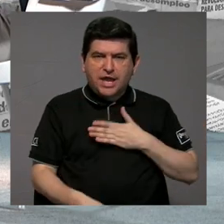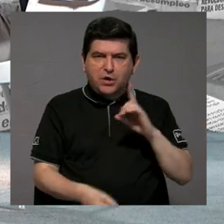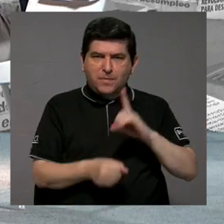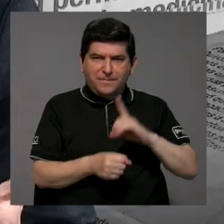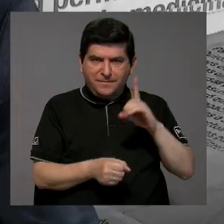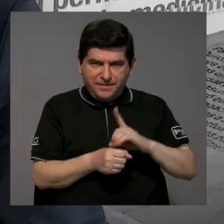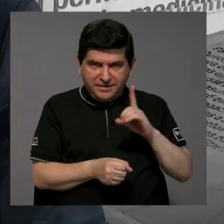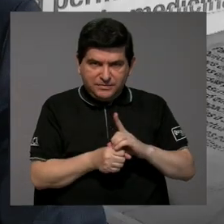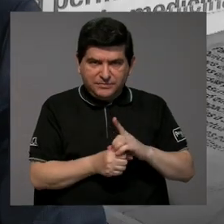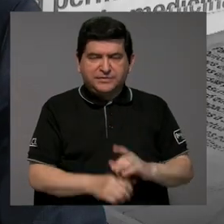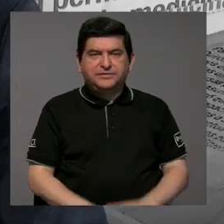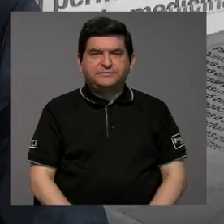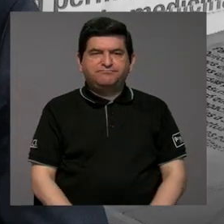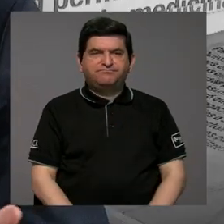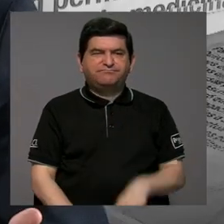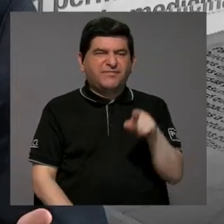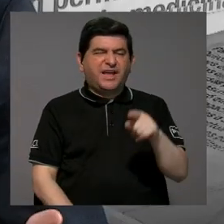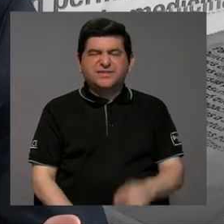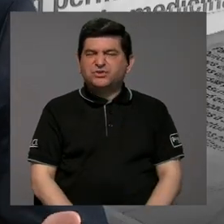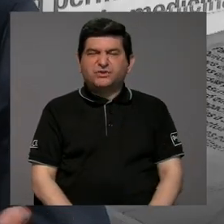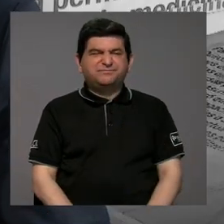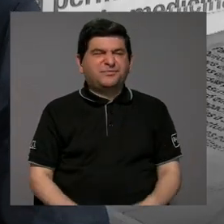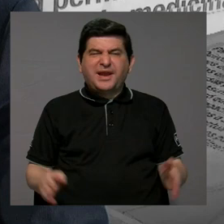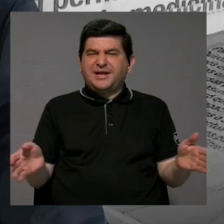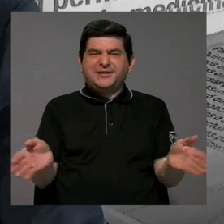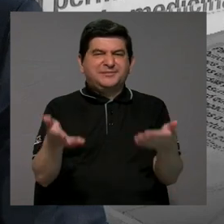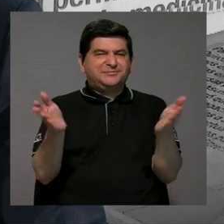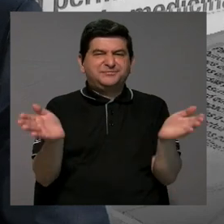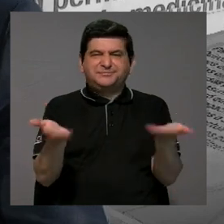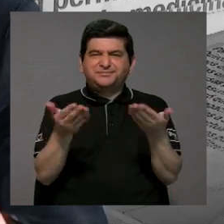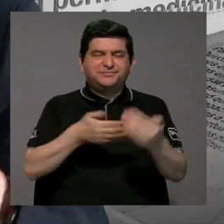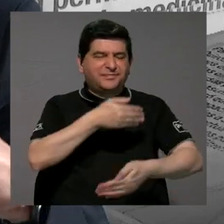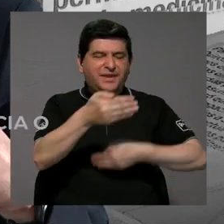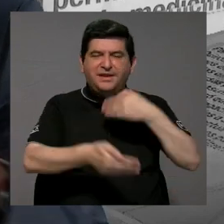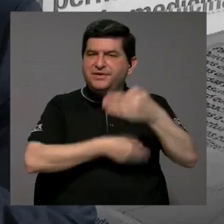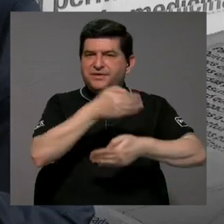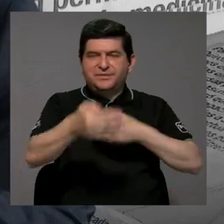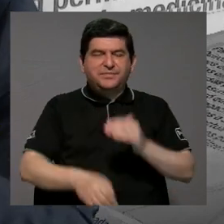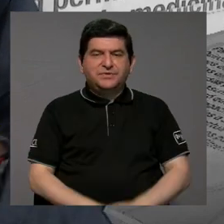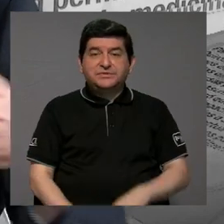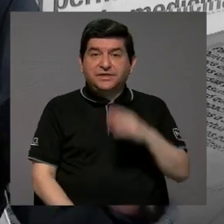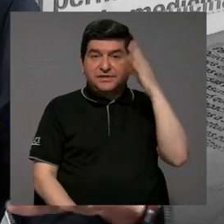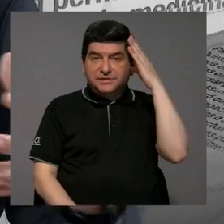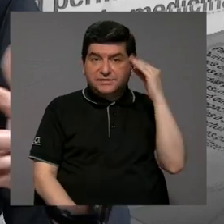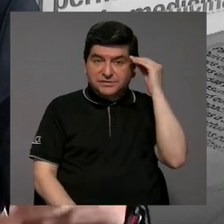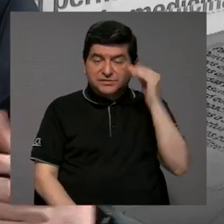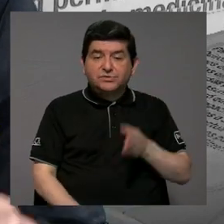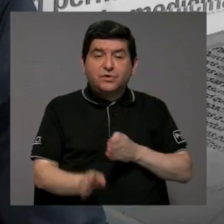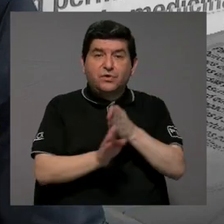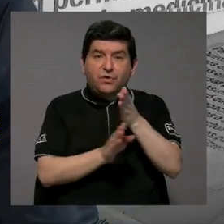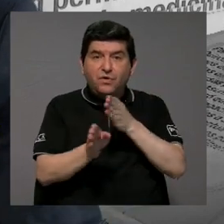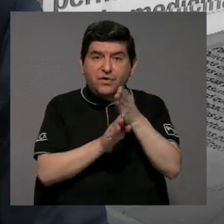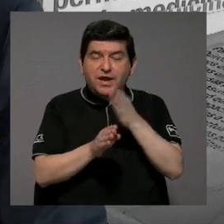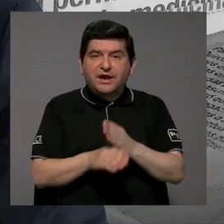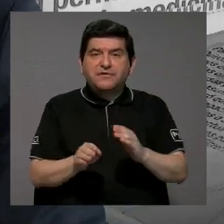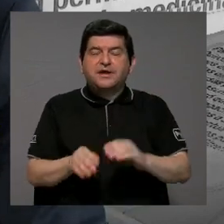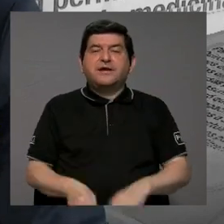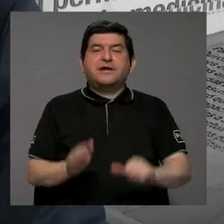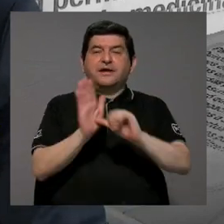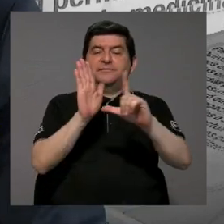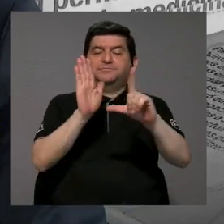sea mi diputado o mi diputada. Eso desincentiva un poco estos procesos de experiencia o carrera parlamentaria.